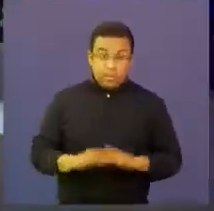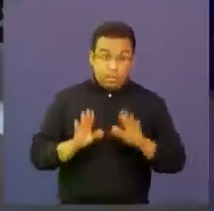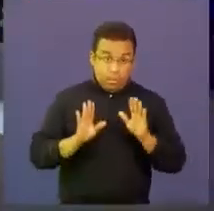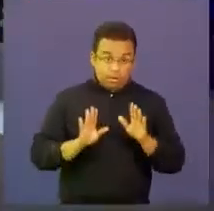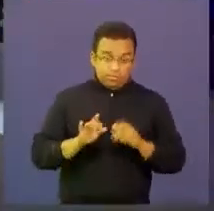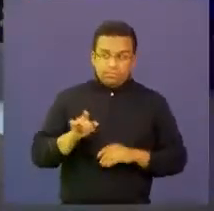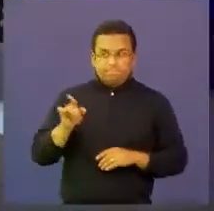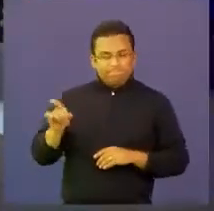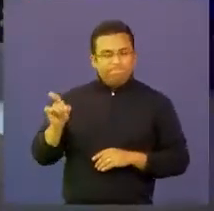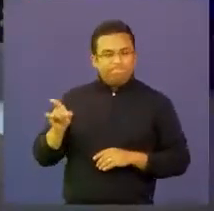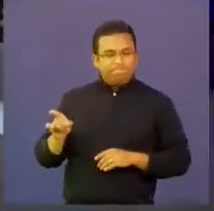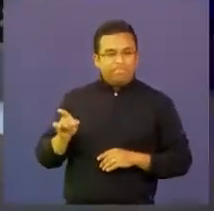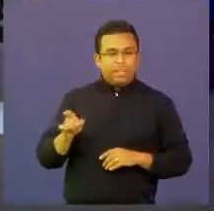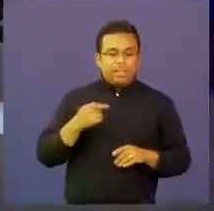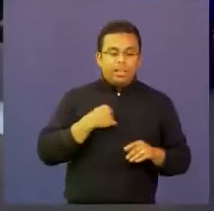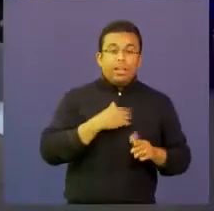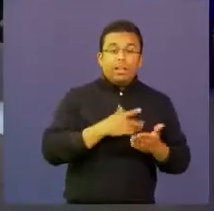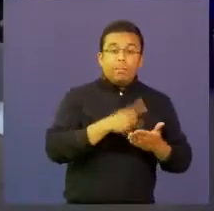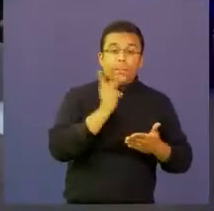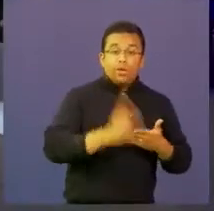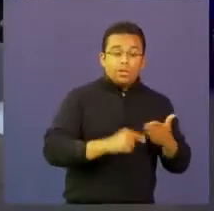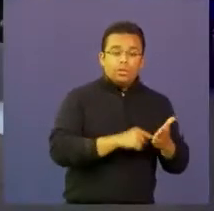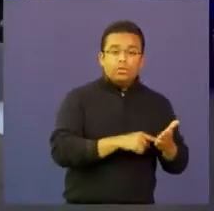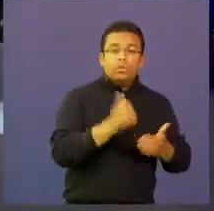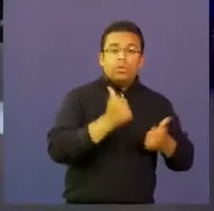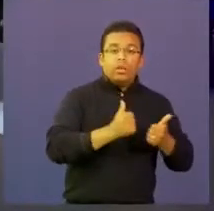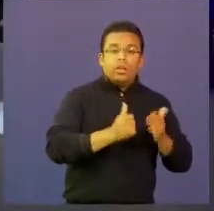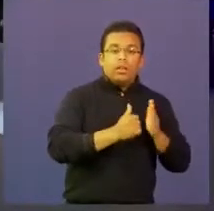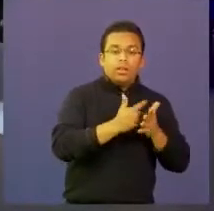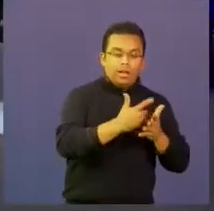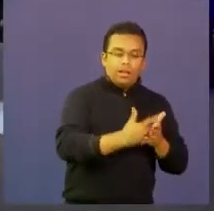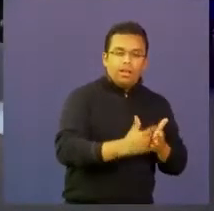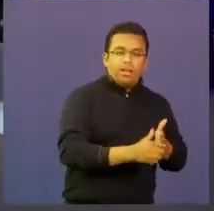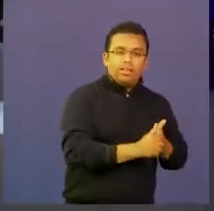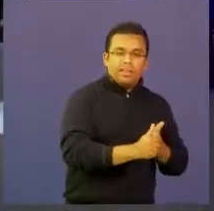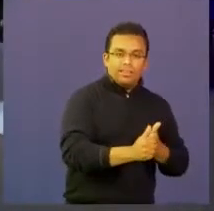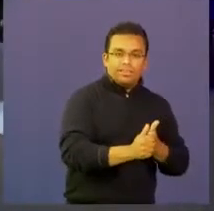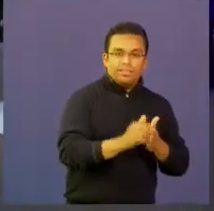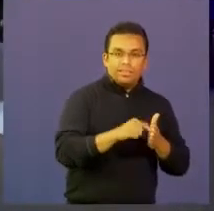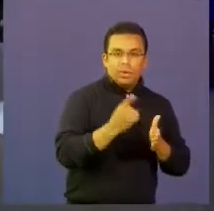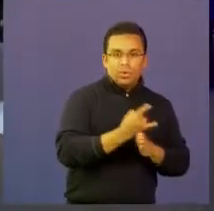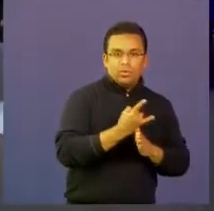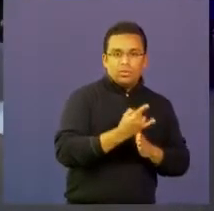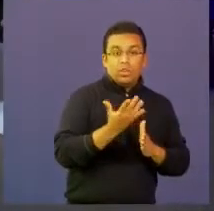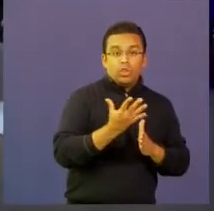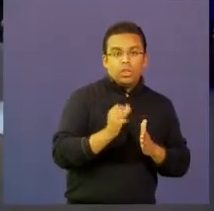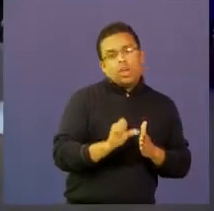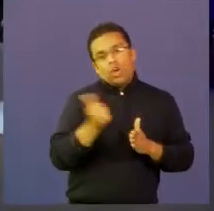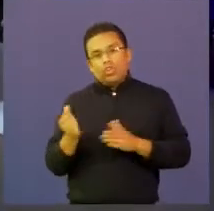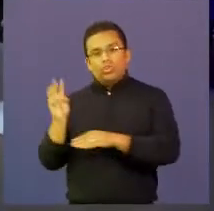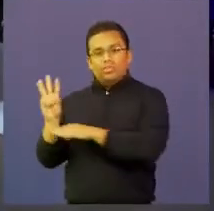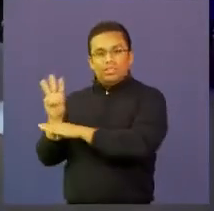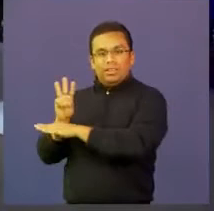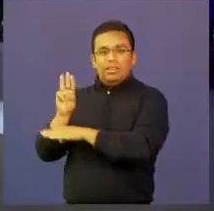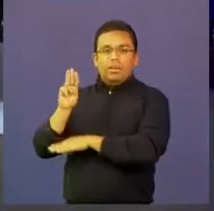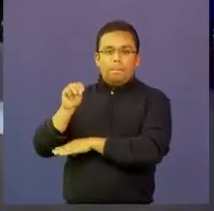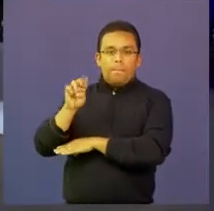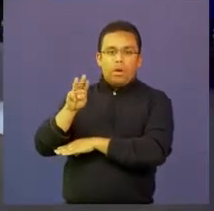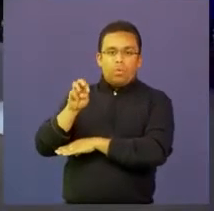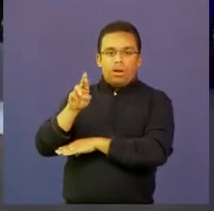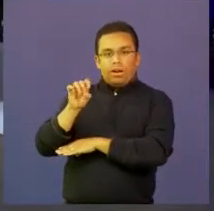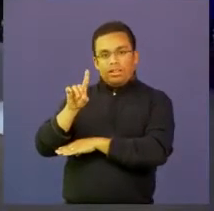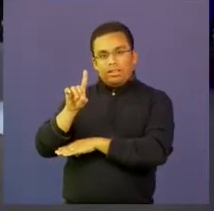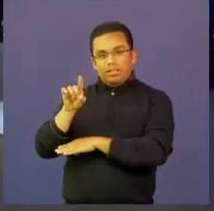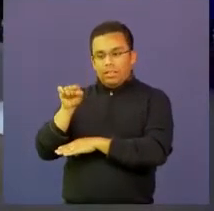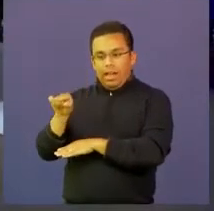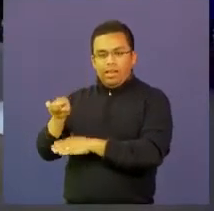esas guías, tiene unas guías de uso para los docentes, para las familias. Están en el otro portal, en Maguarred. Cada uno de los contenidos,